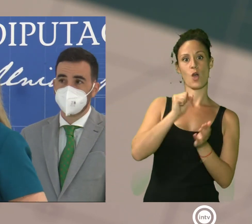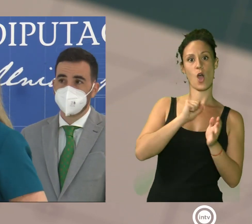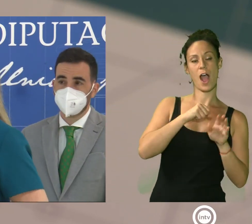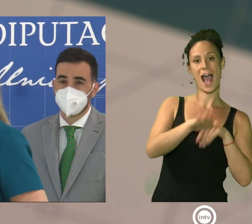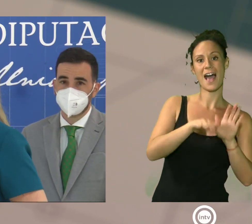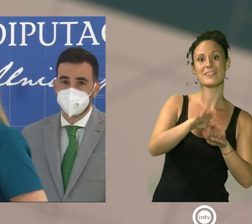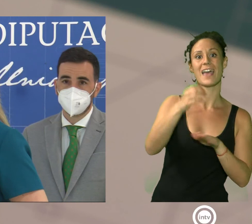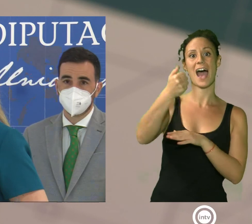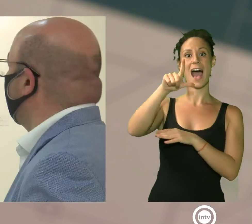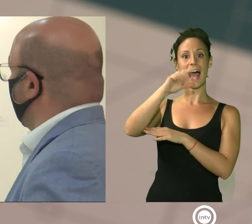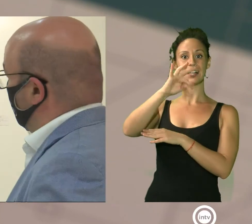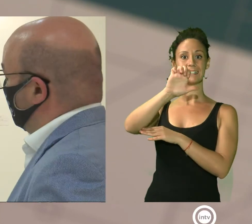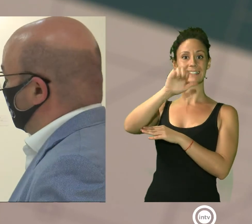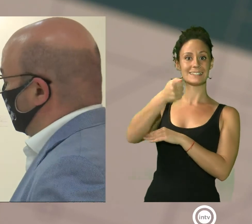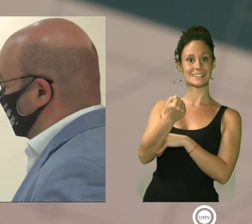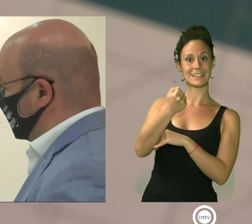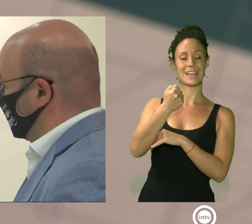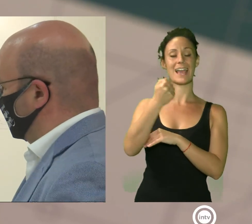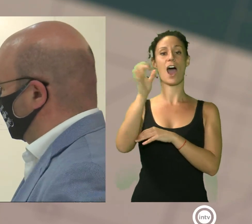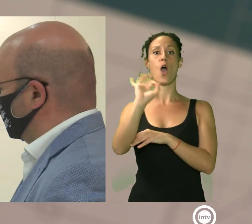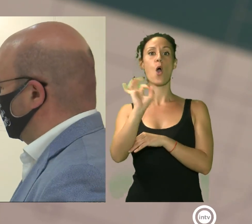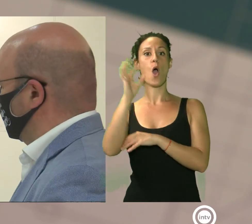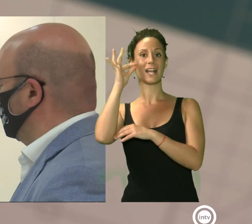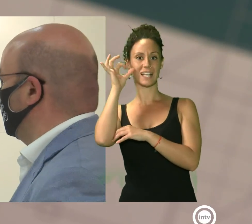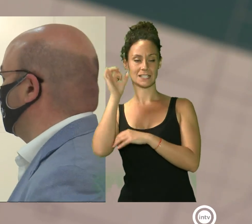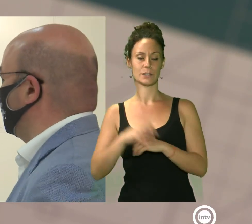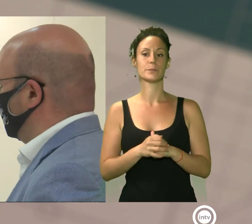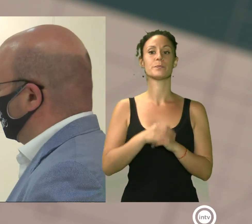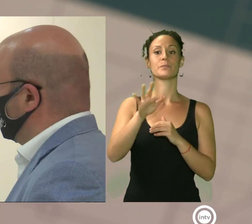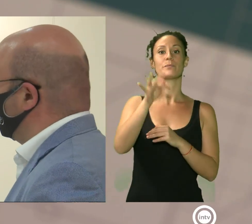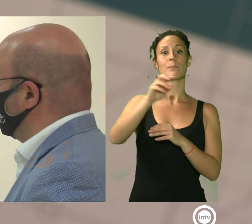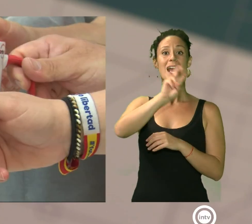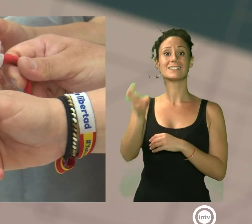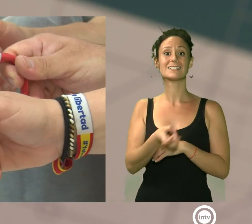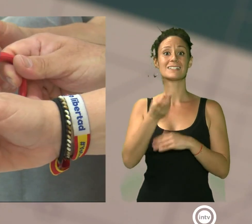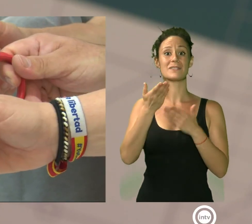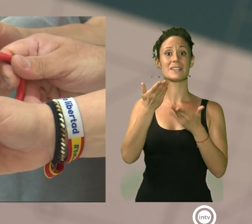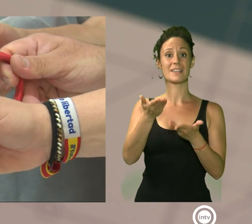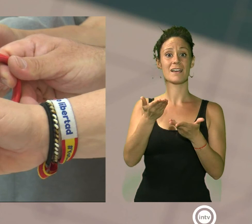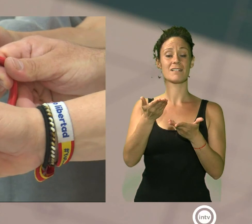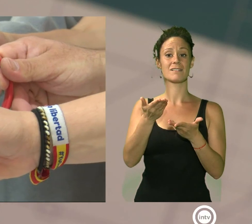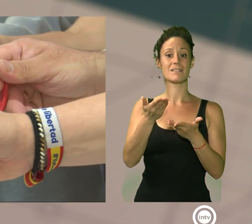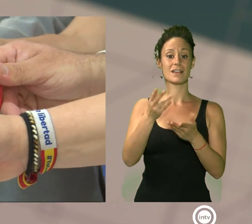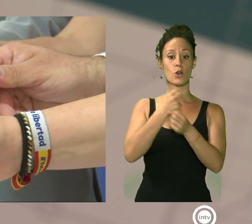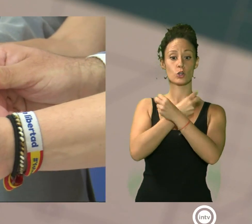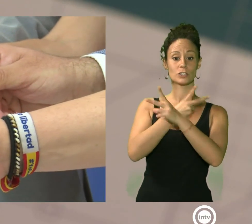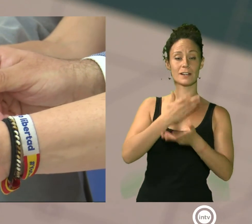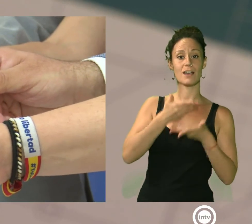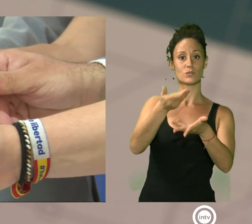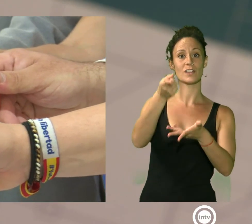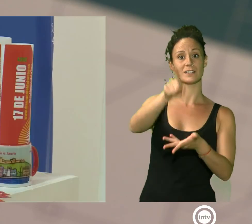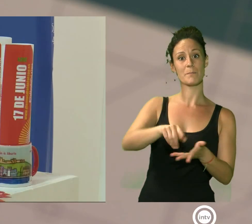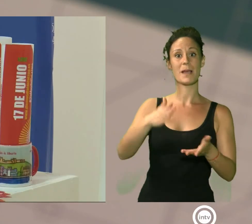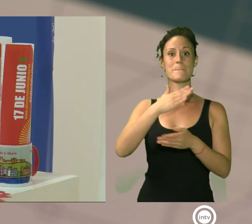Asperges y Asalsido. En definitiva, se trata de una actividad que, además de ayudar al sector de la hostelería, pone en valor el patrimonio